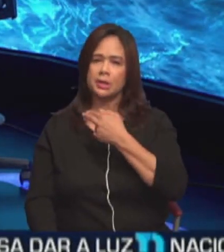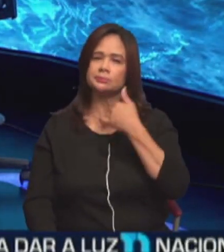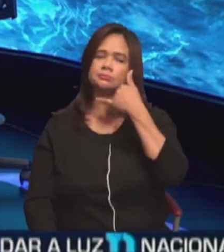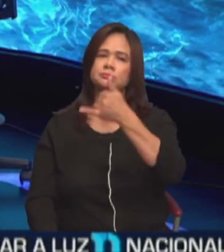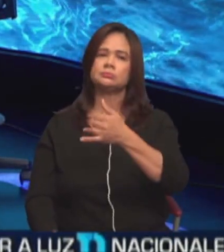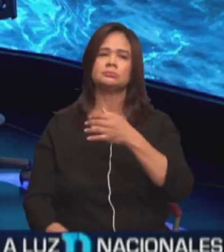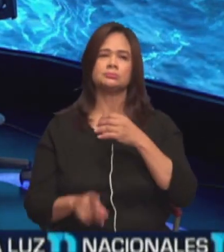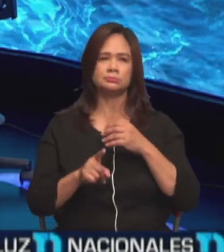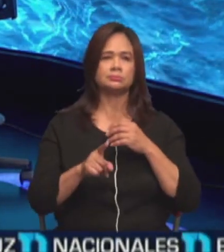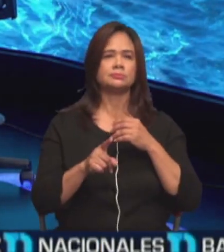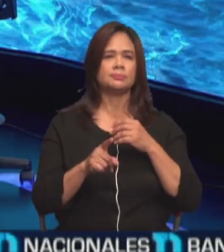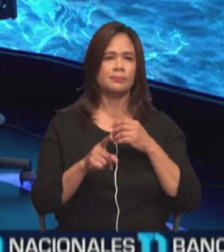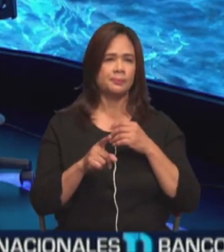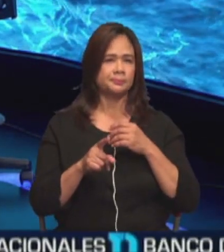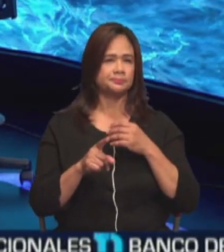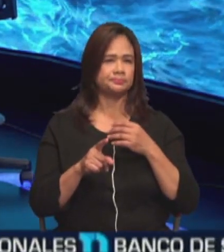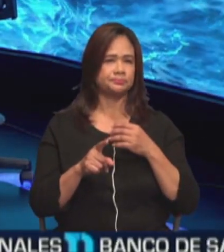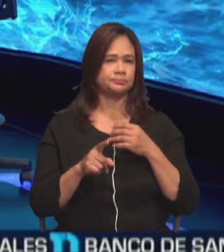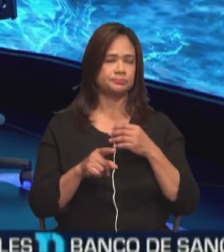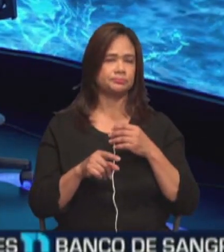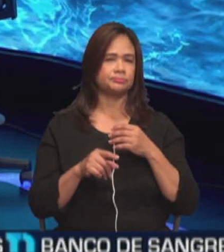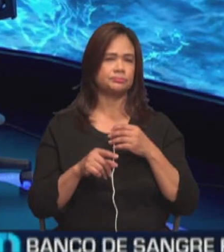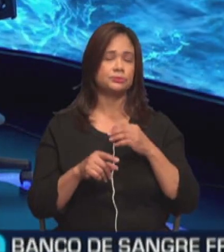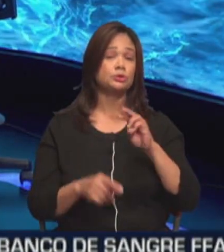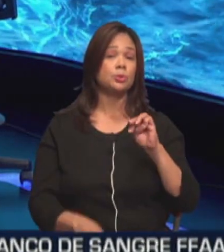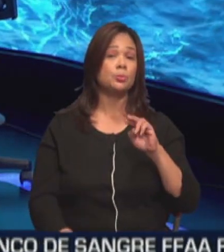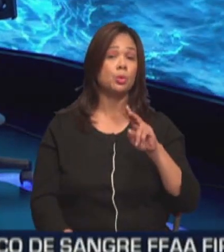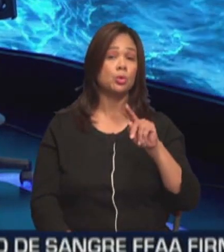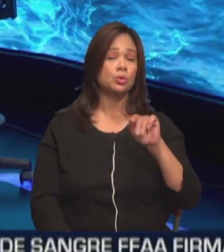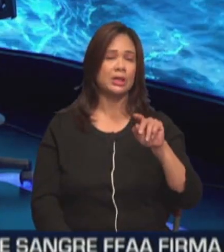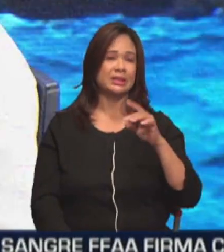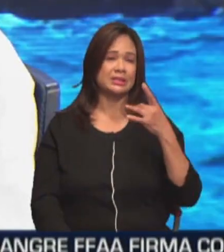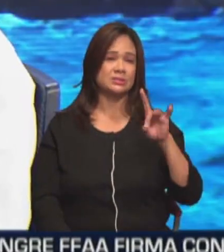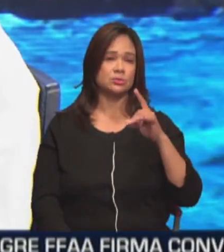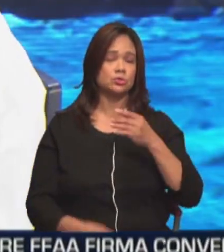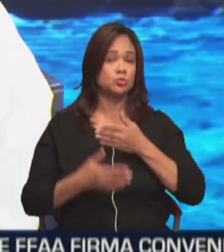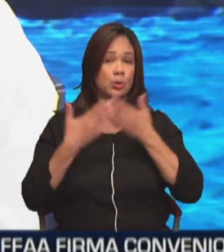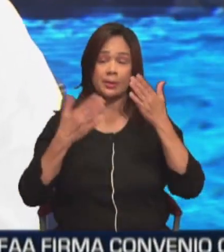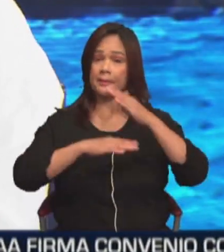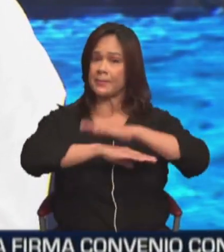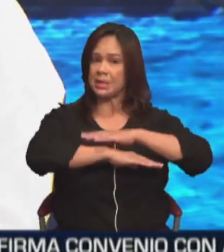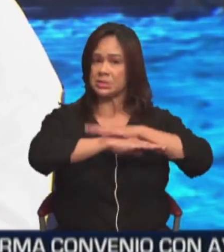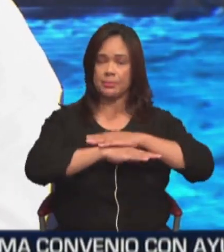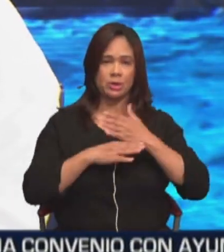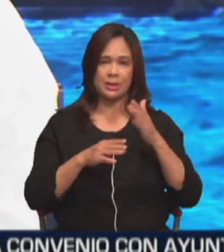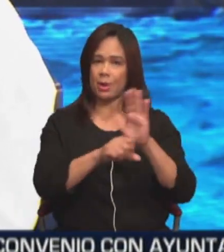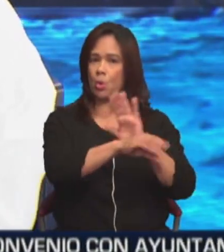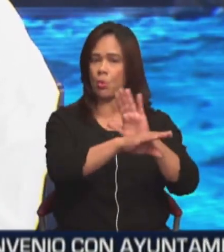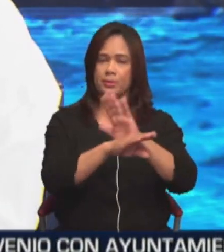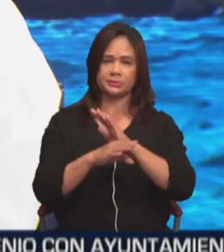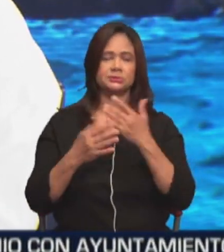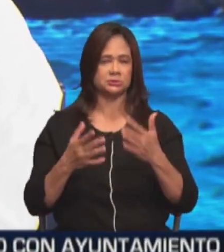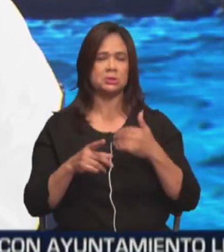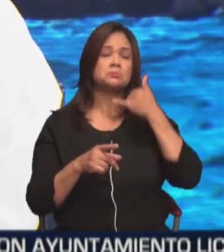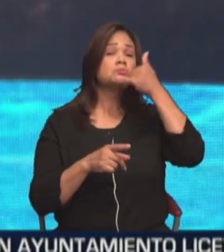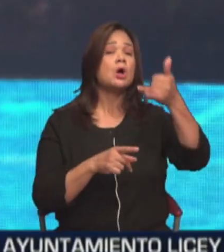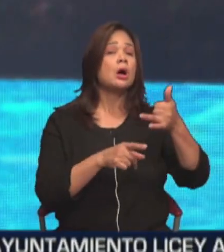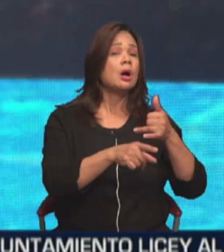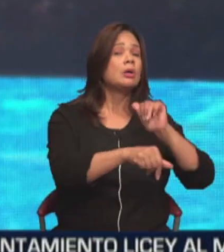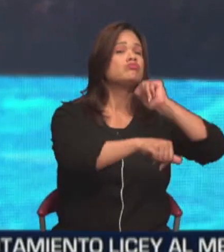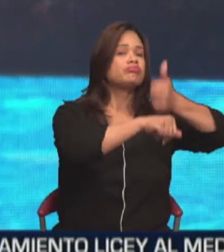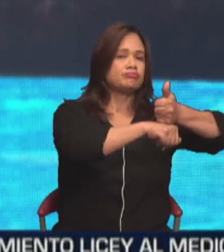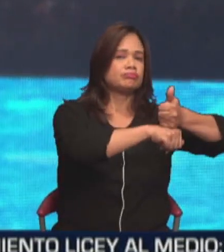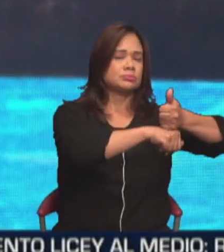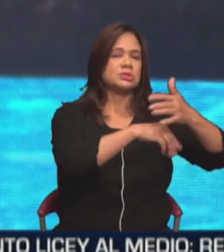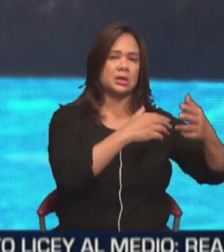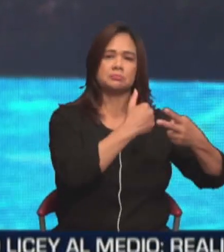Había restaurante que llevaban los morontas, que eran como 18 grandes, y no había mesa para ello. Entonces, ya no, ya la feria, en